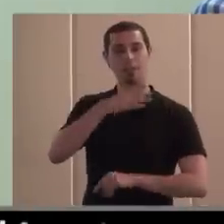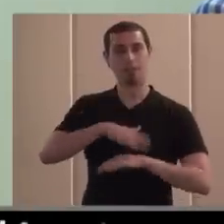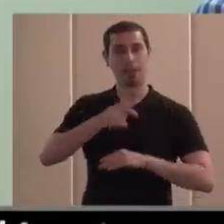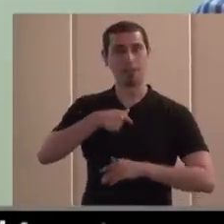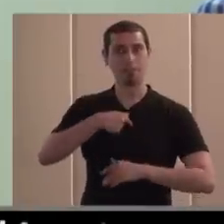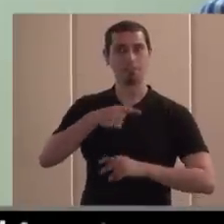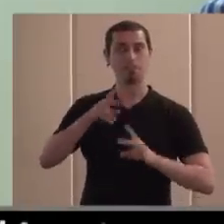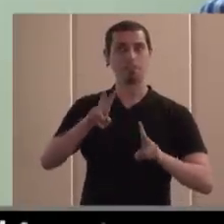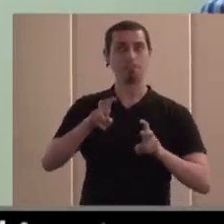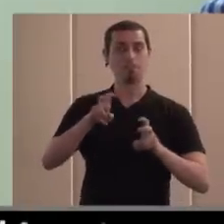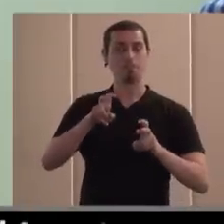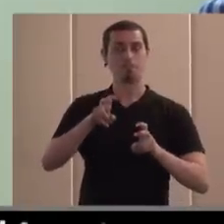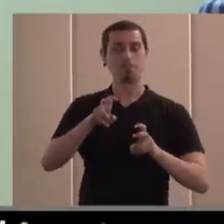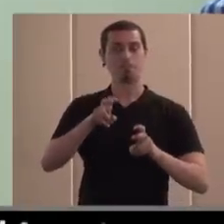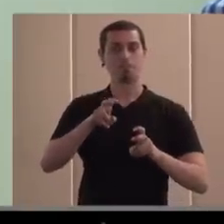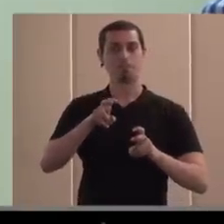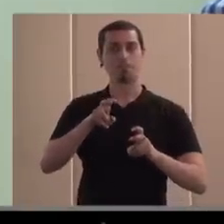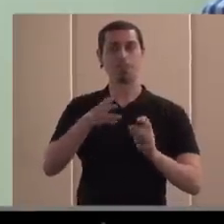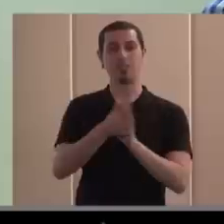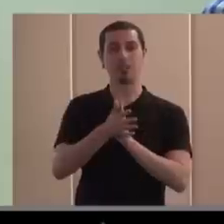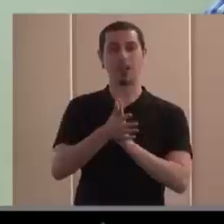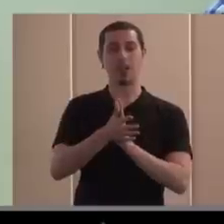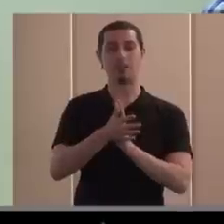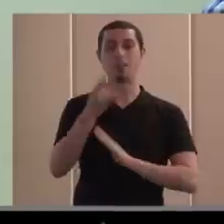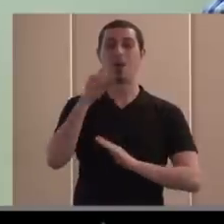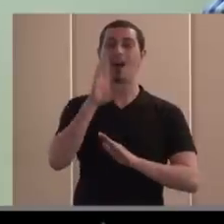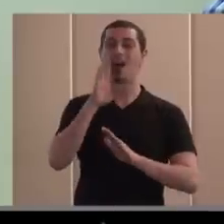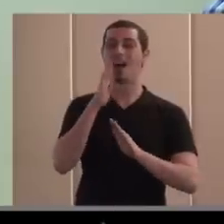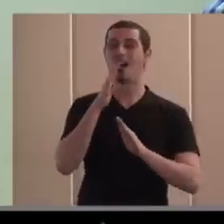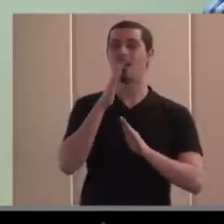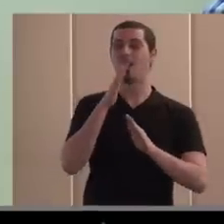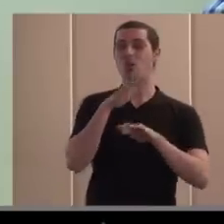tracua mano armada y dentro de esa conciliación